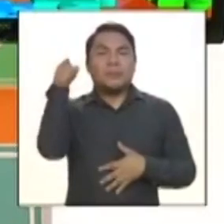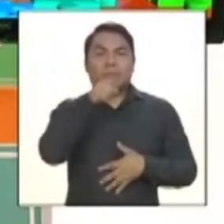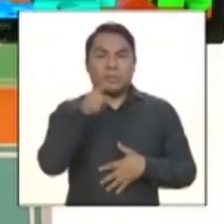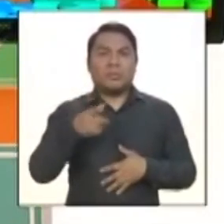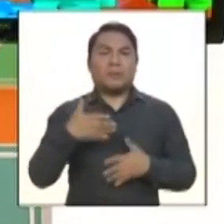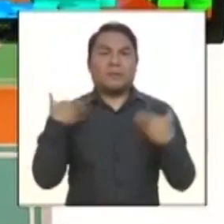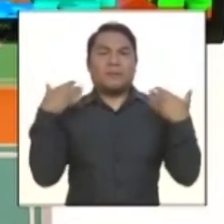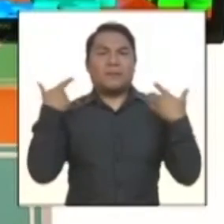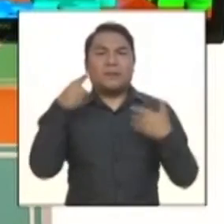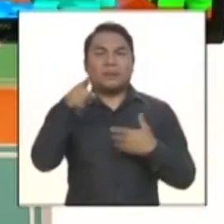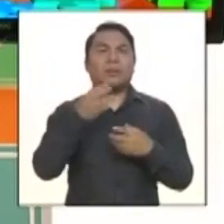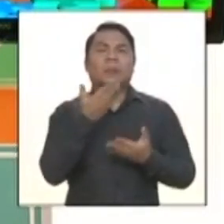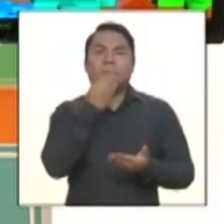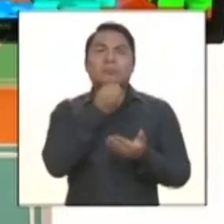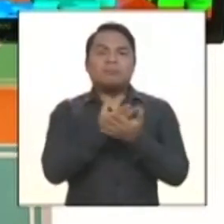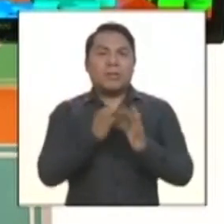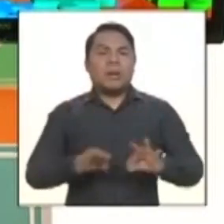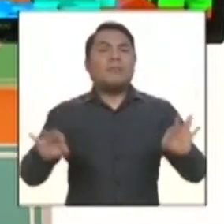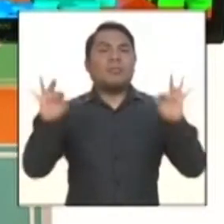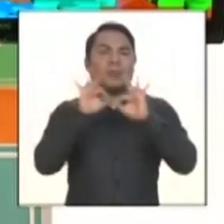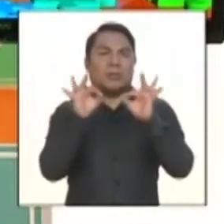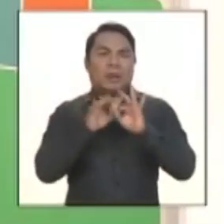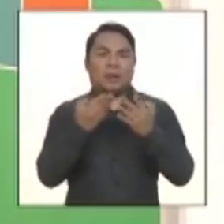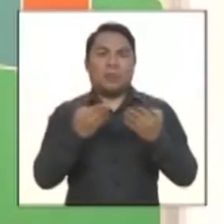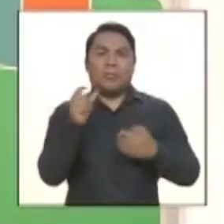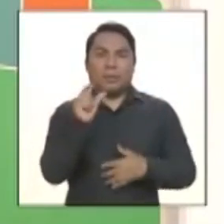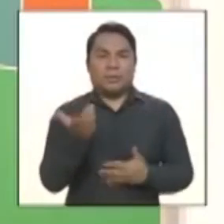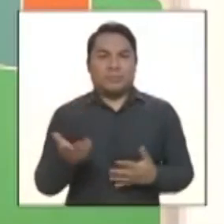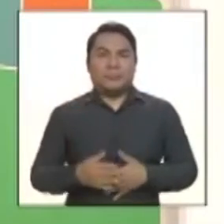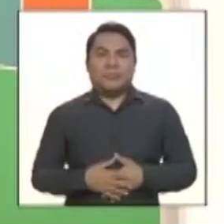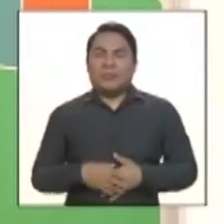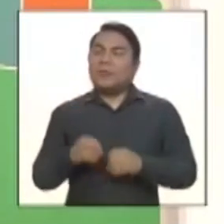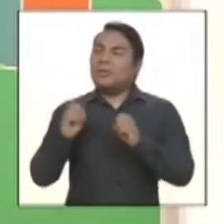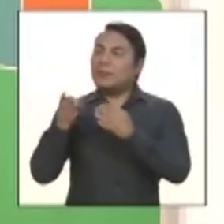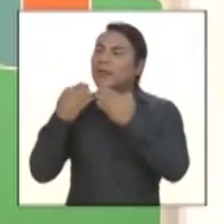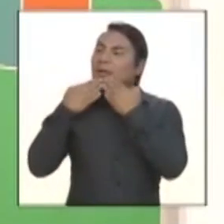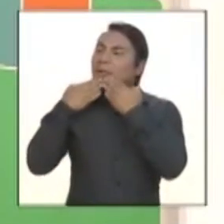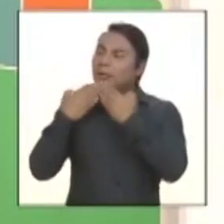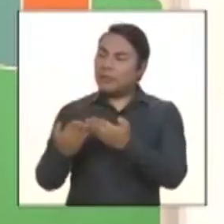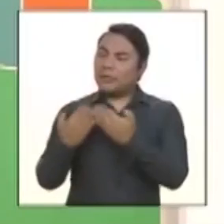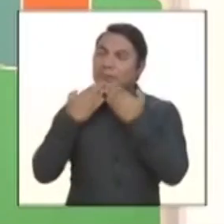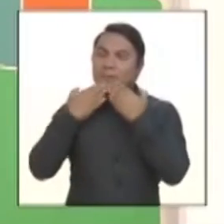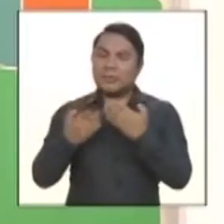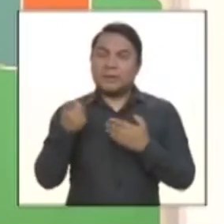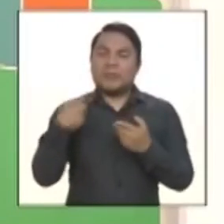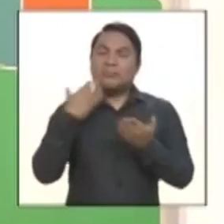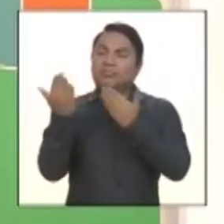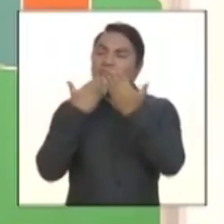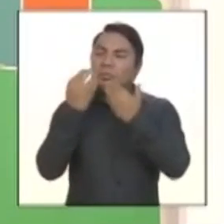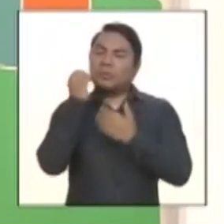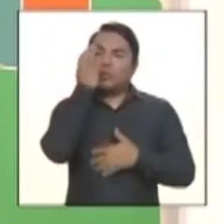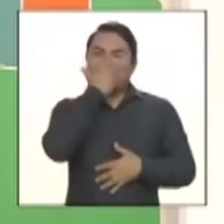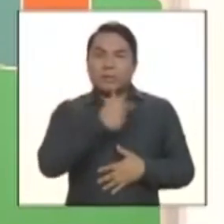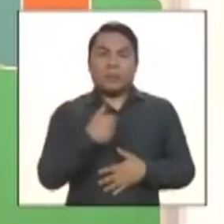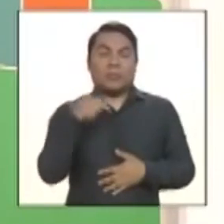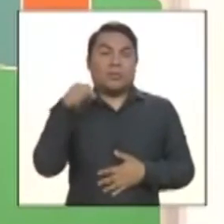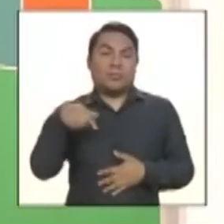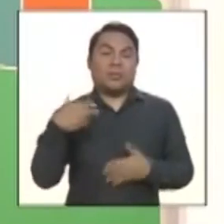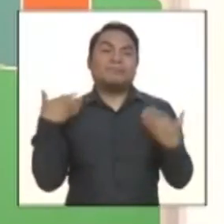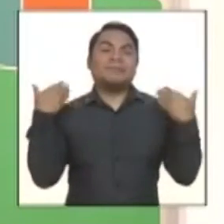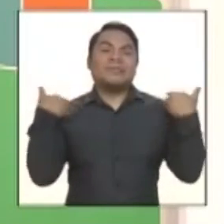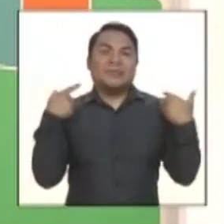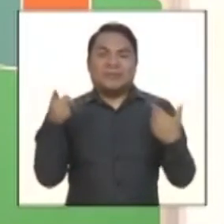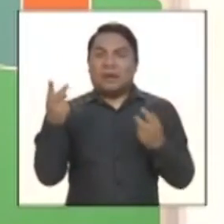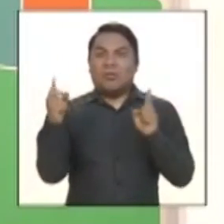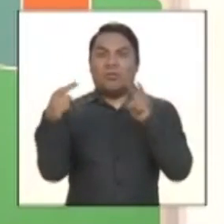valorar lo poquito que tiene. Así es, Rubén. Gracias, de verdad. Ha sido una entrevista muy bonita. Debería conocerte,